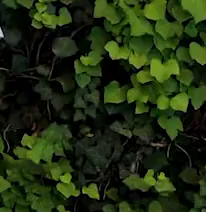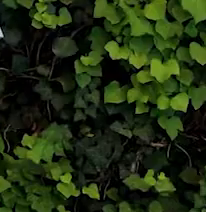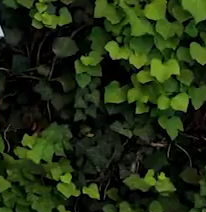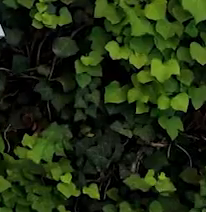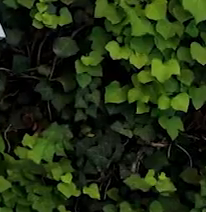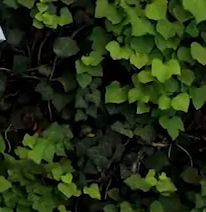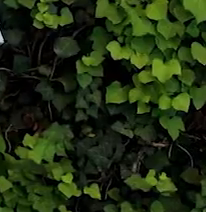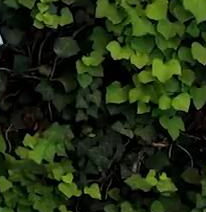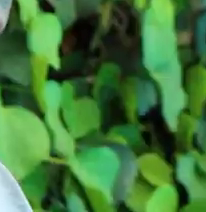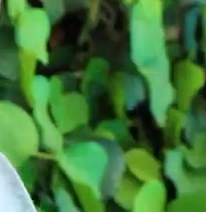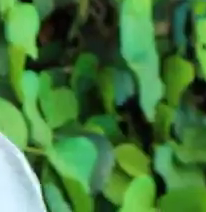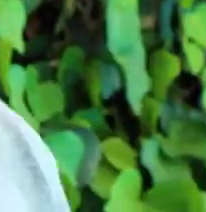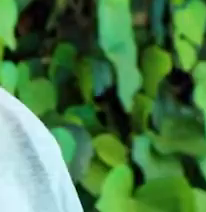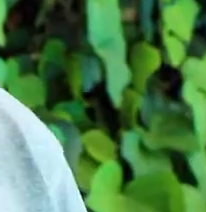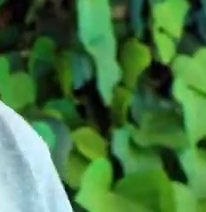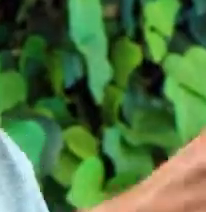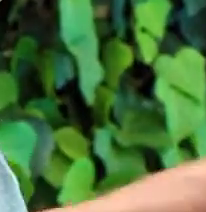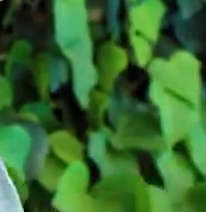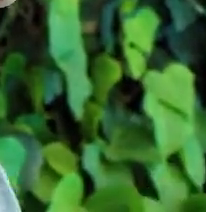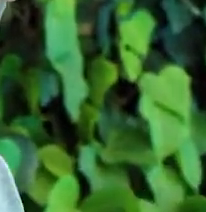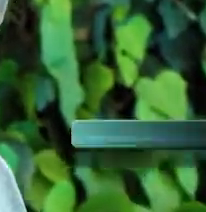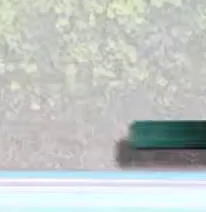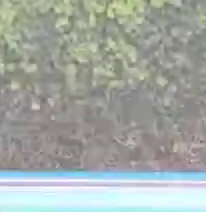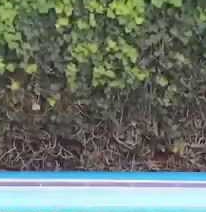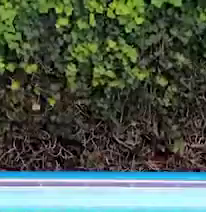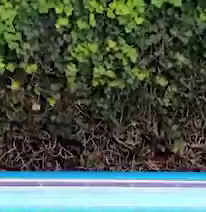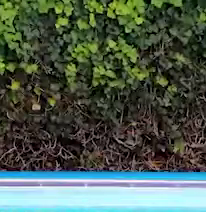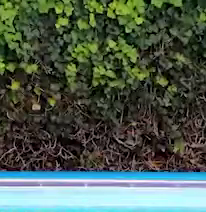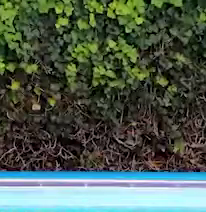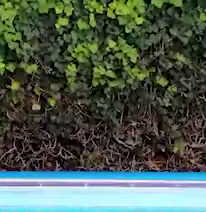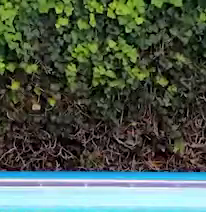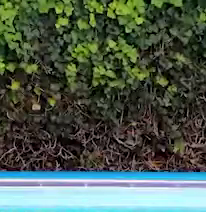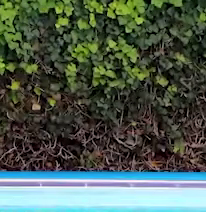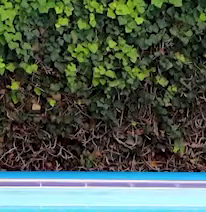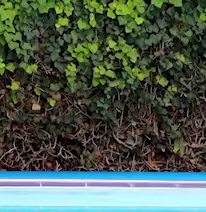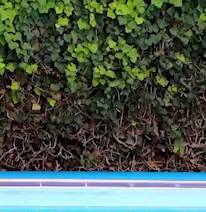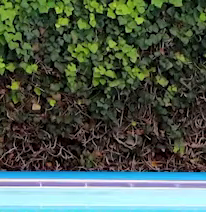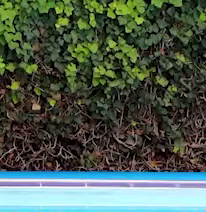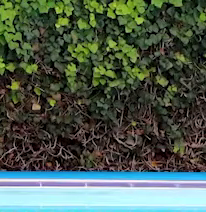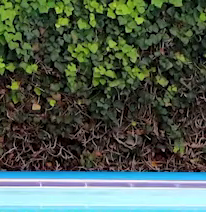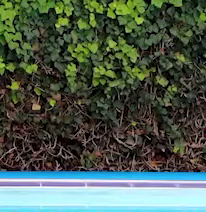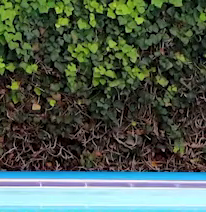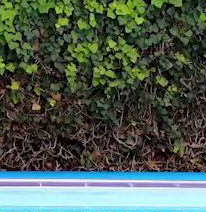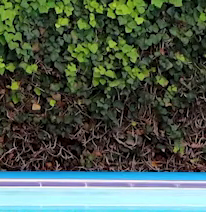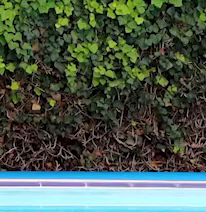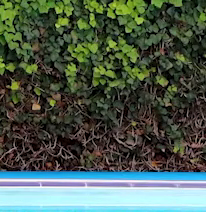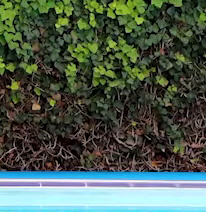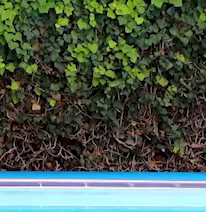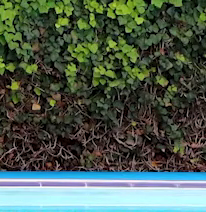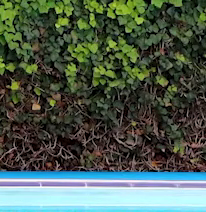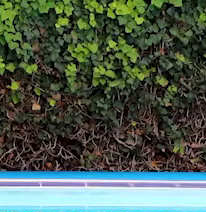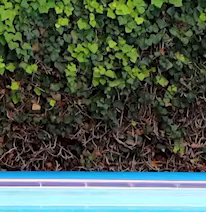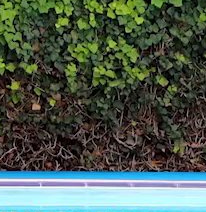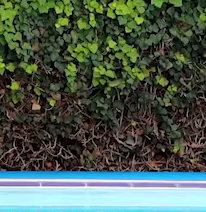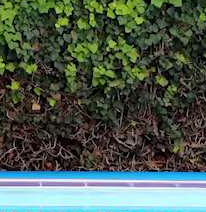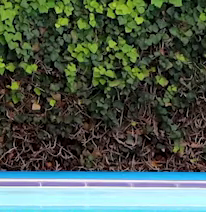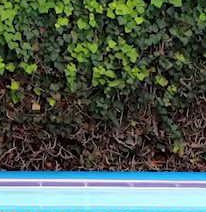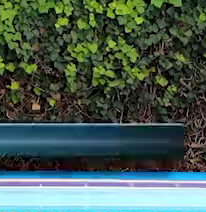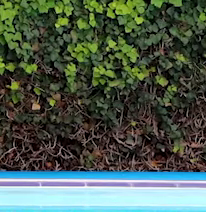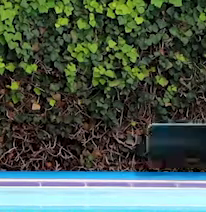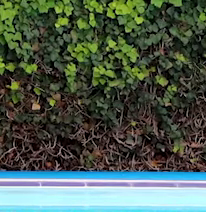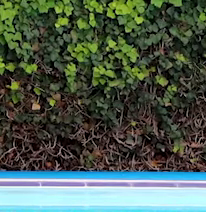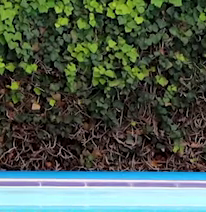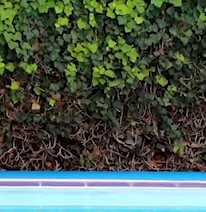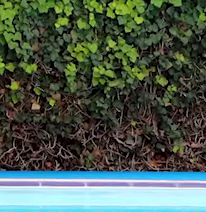Recuerda, entre clase y clase, activa tu cuerpo. Vamos a trabajar un ejercicio de coordinación que se llama caperuza. Vamos a levantar nuestra